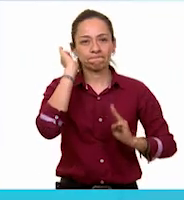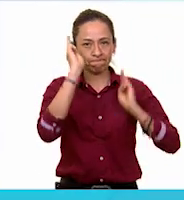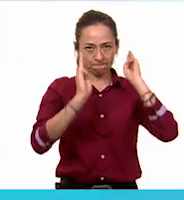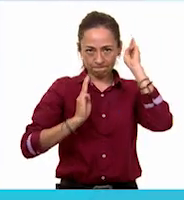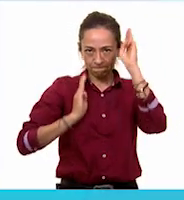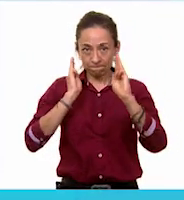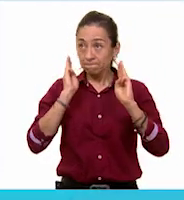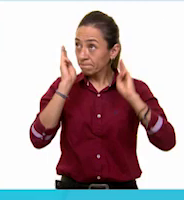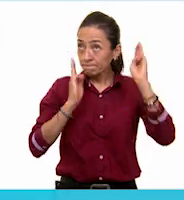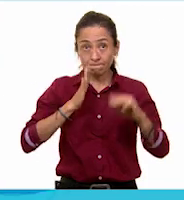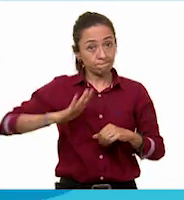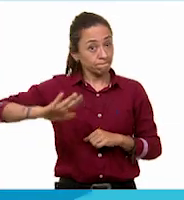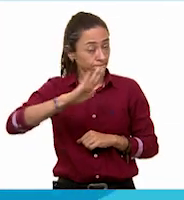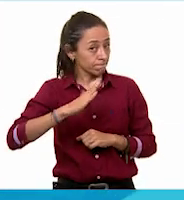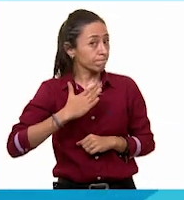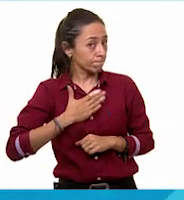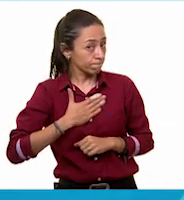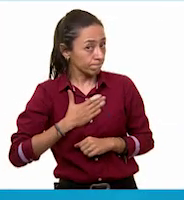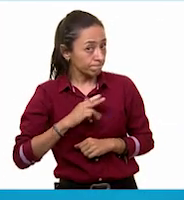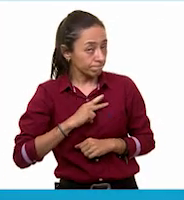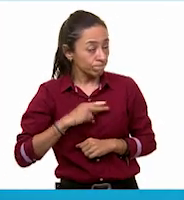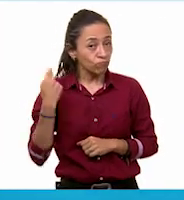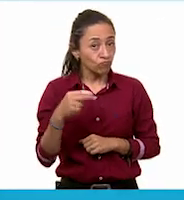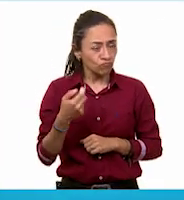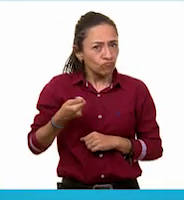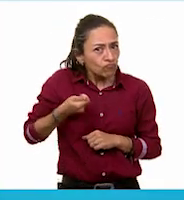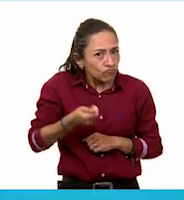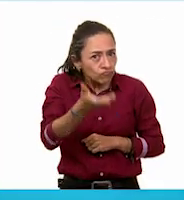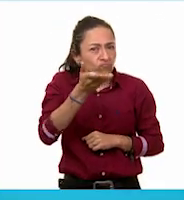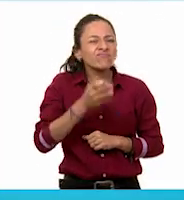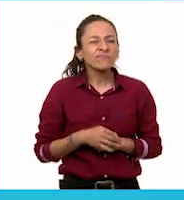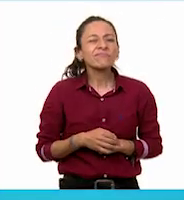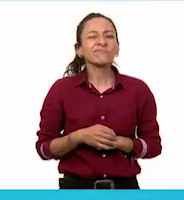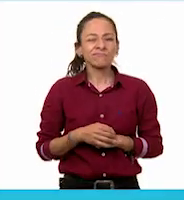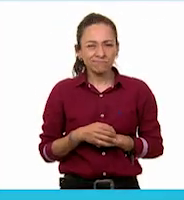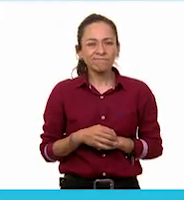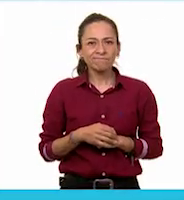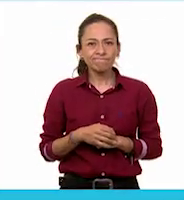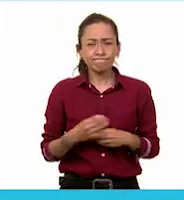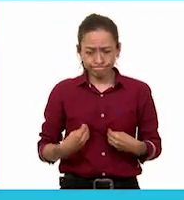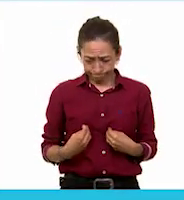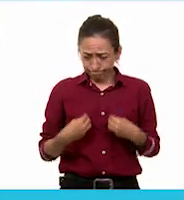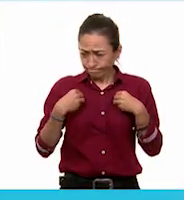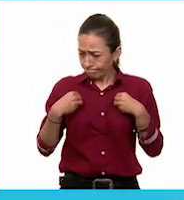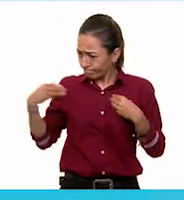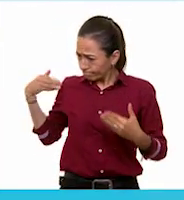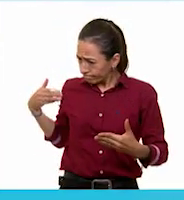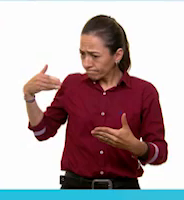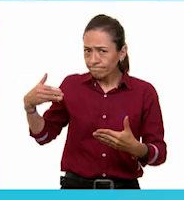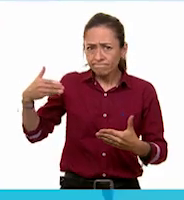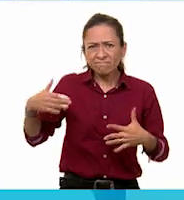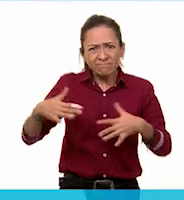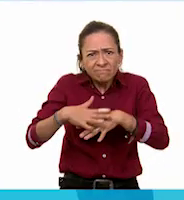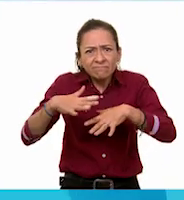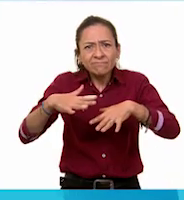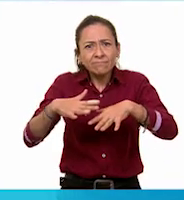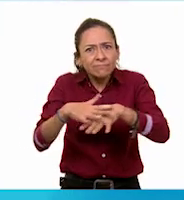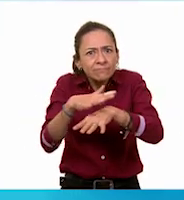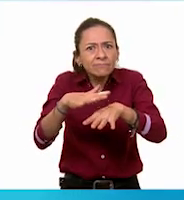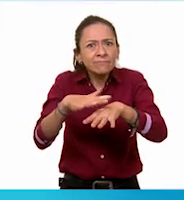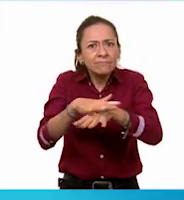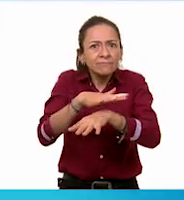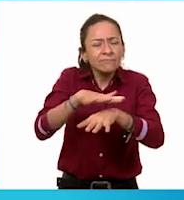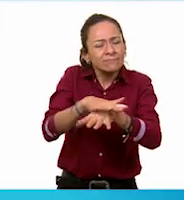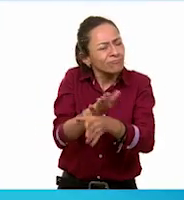museo se llama Cómo han cambiado la vida cotidiana. Ustedes